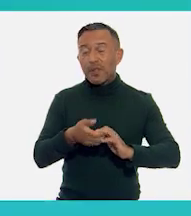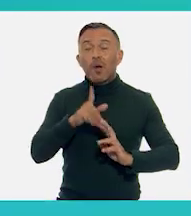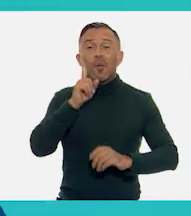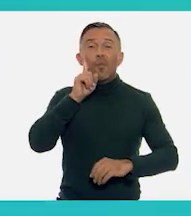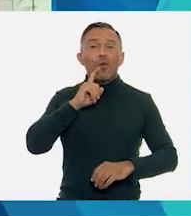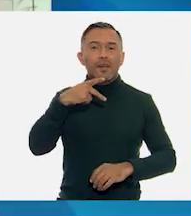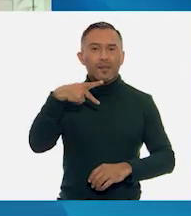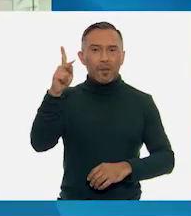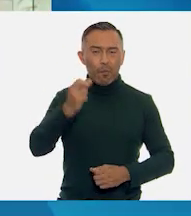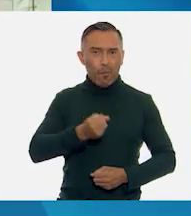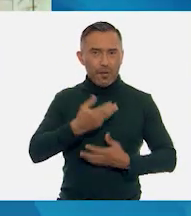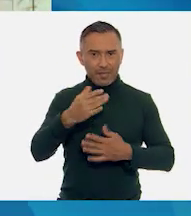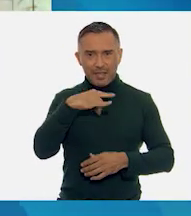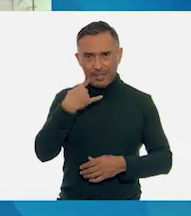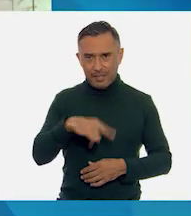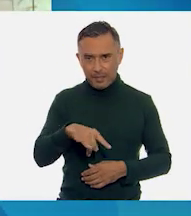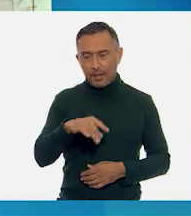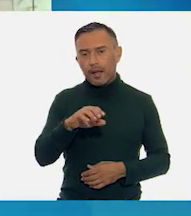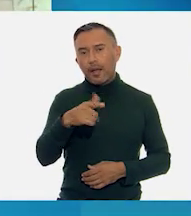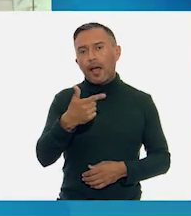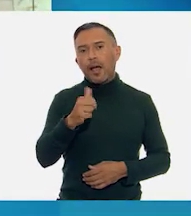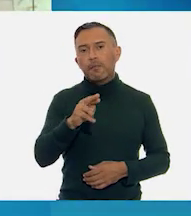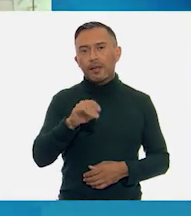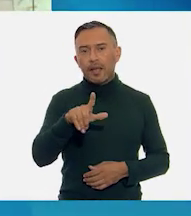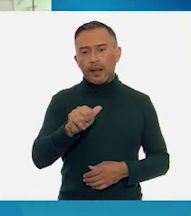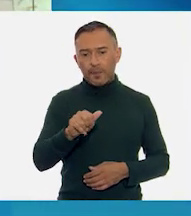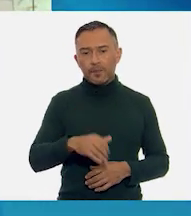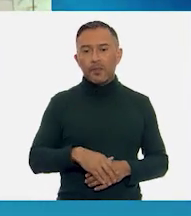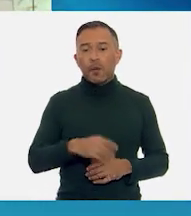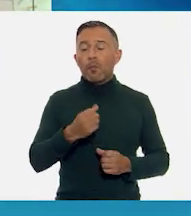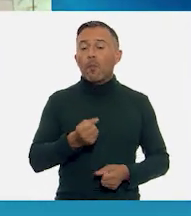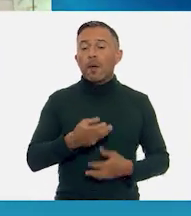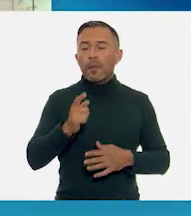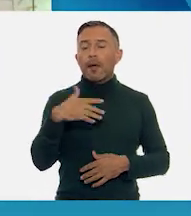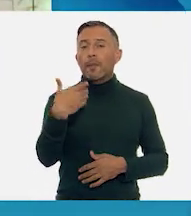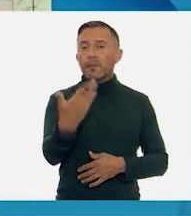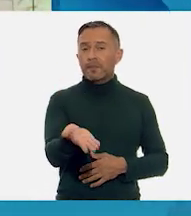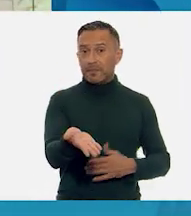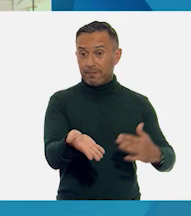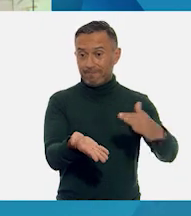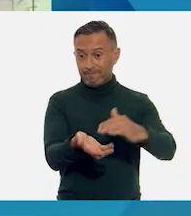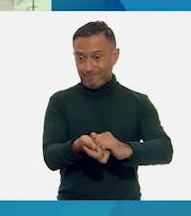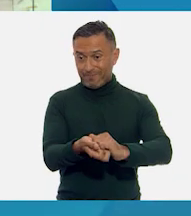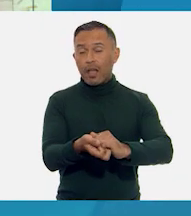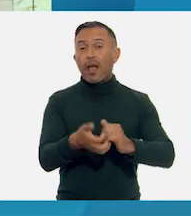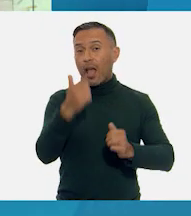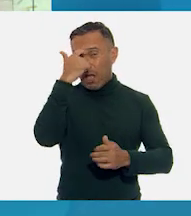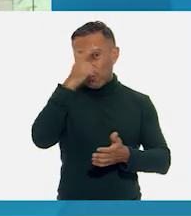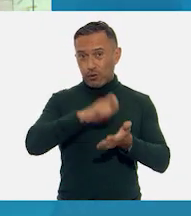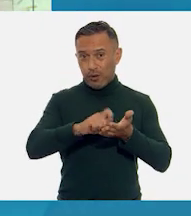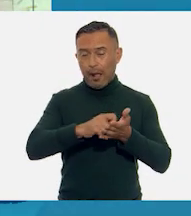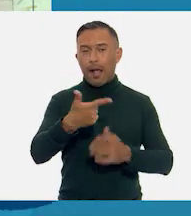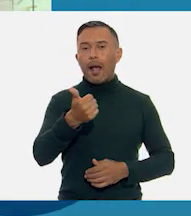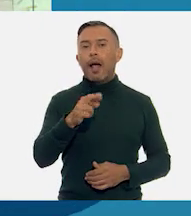Mistral. Poema, Dame la mano, autora Gabriela Mistral.